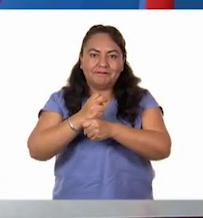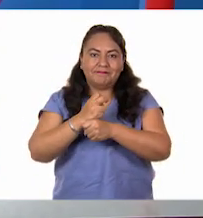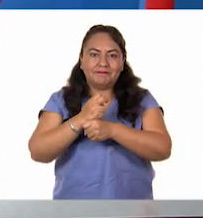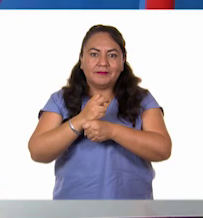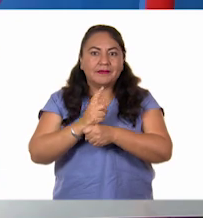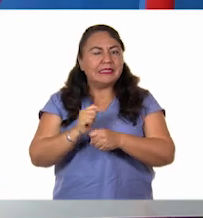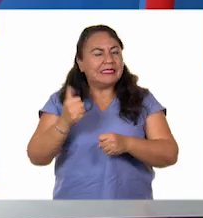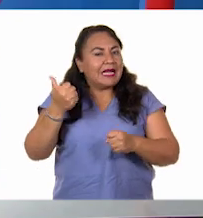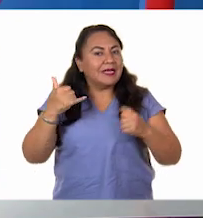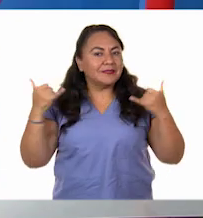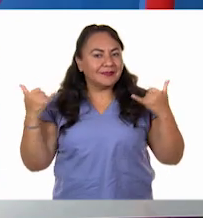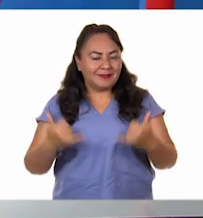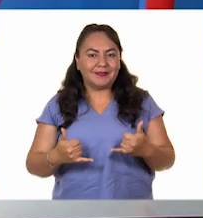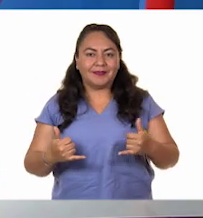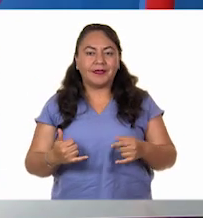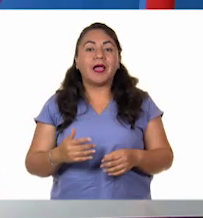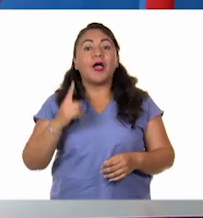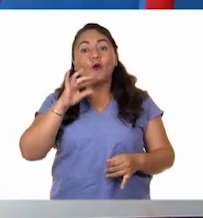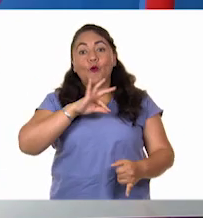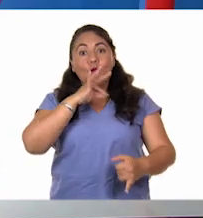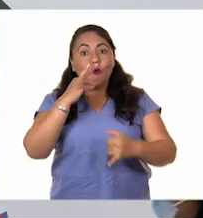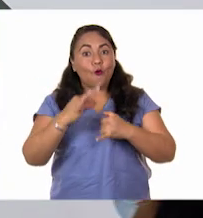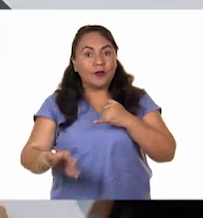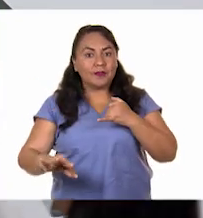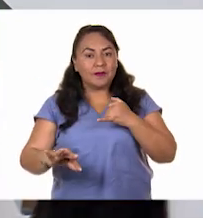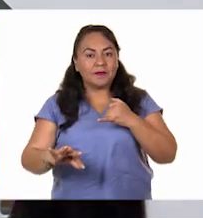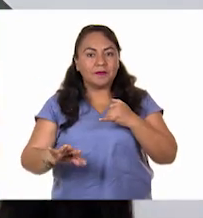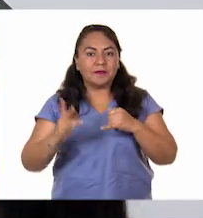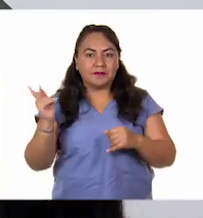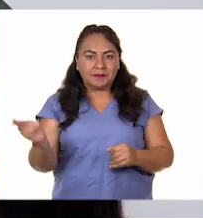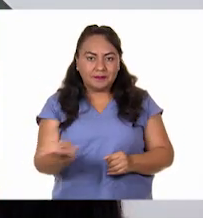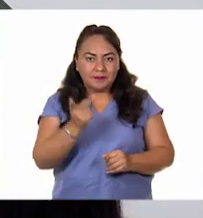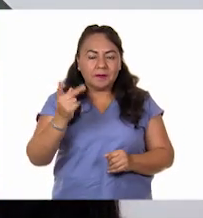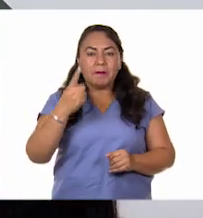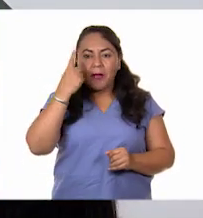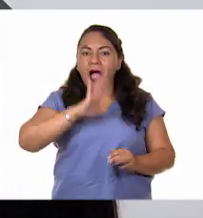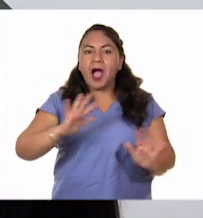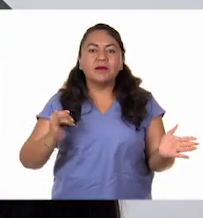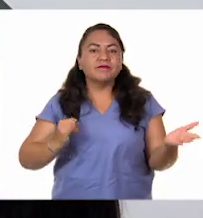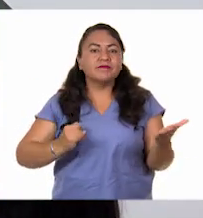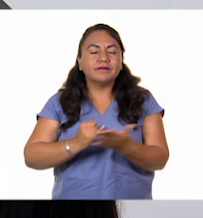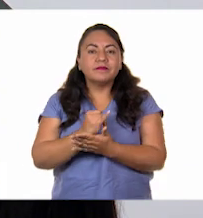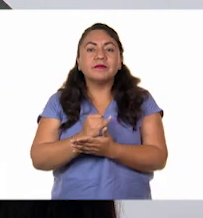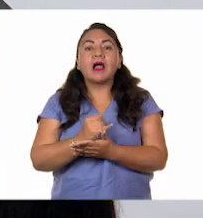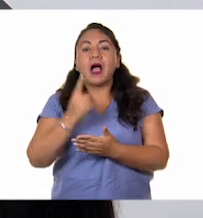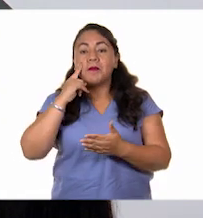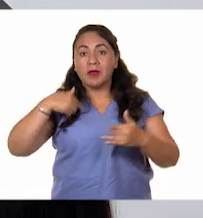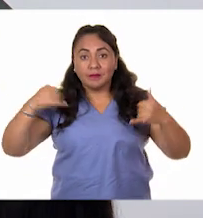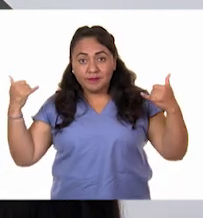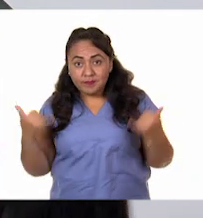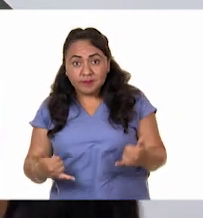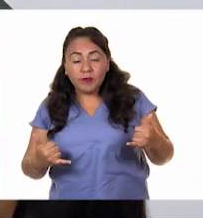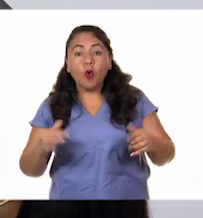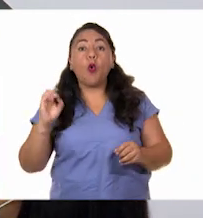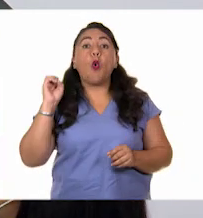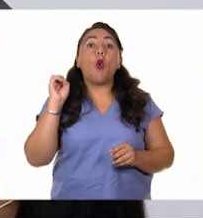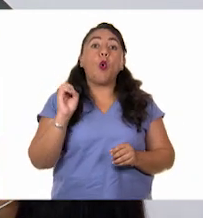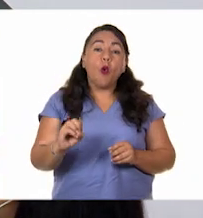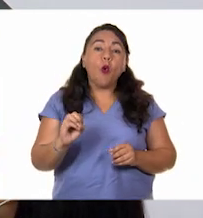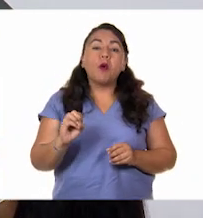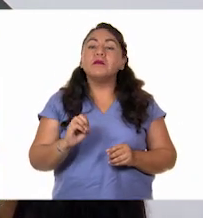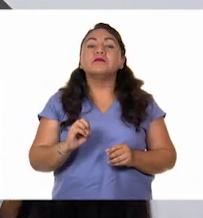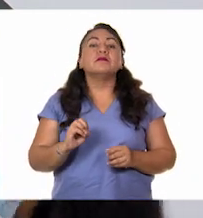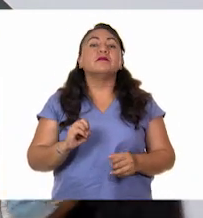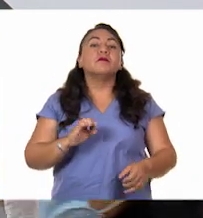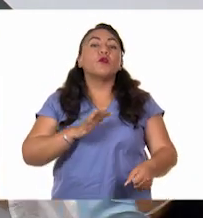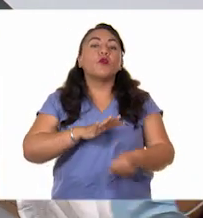Casi las empatamos, ¿eh? Sí. Viene la última pregunta que es para definir si empatamos o, en